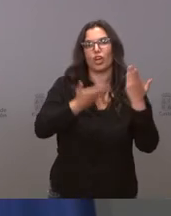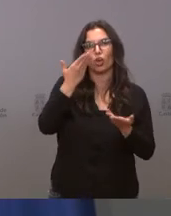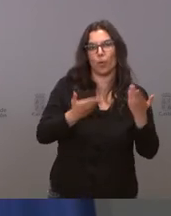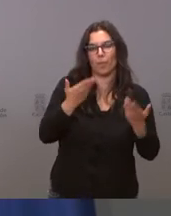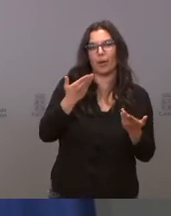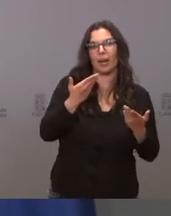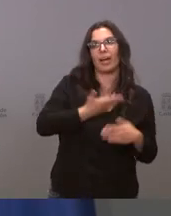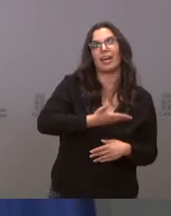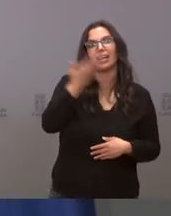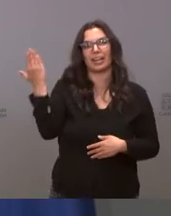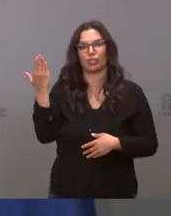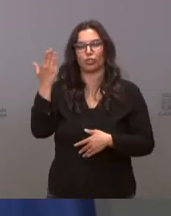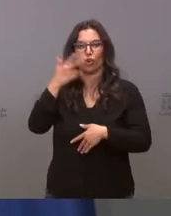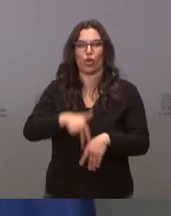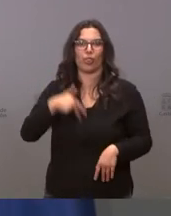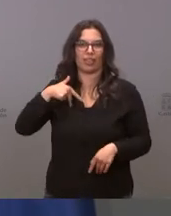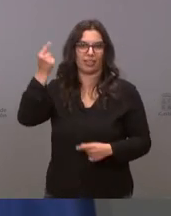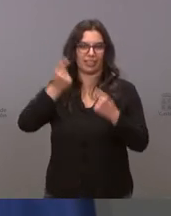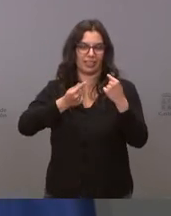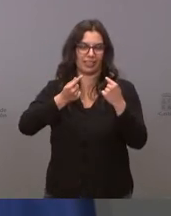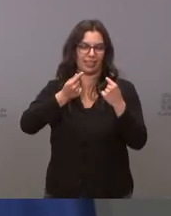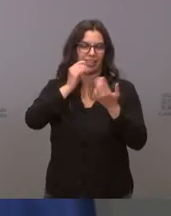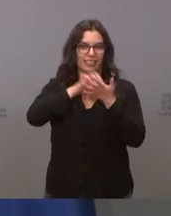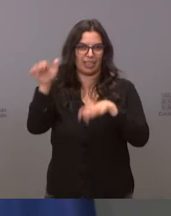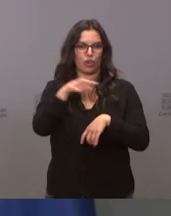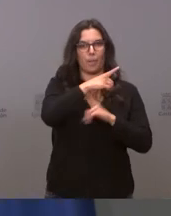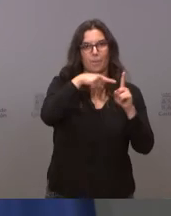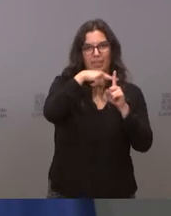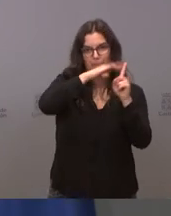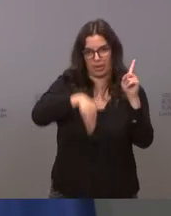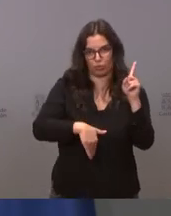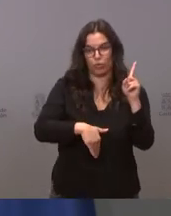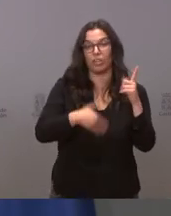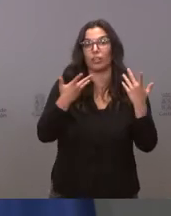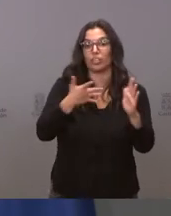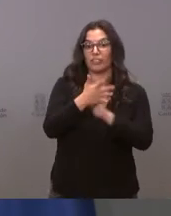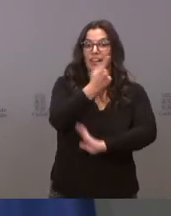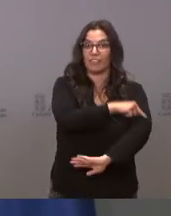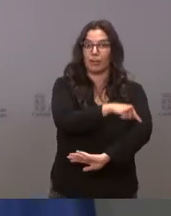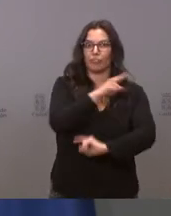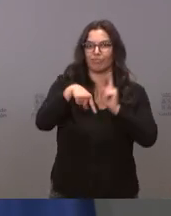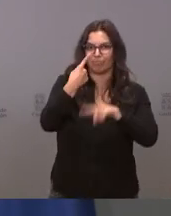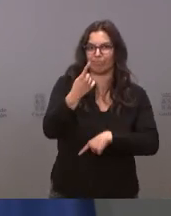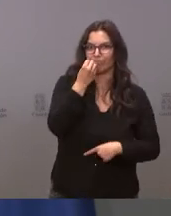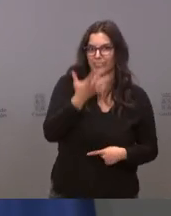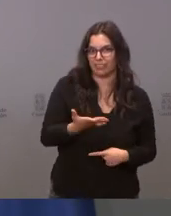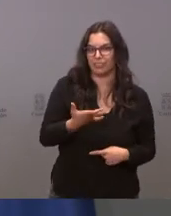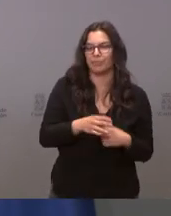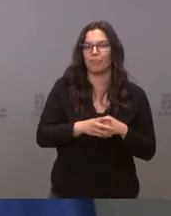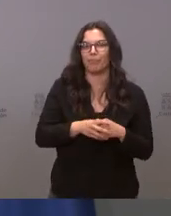7 días en el conjunto de la población por tanto la campaña de vacunación está surgiendo efecto y además